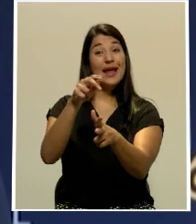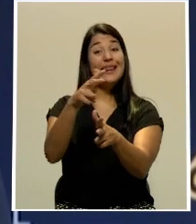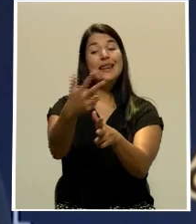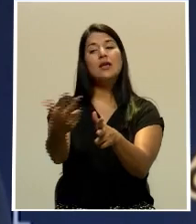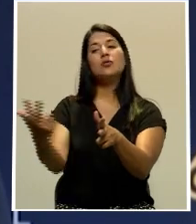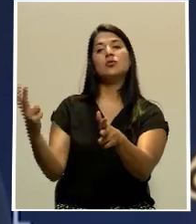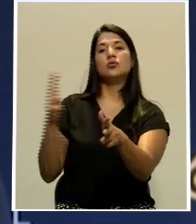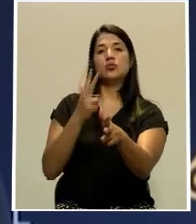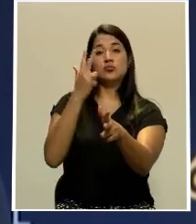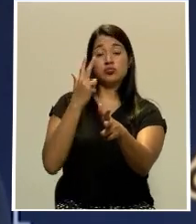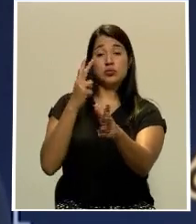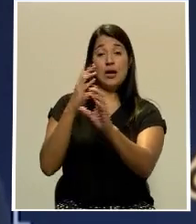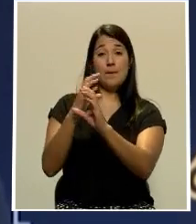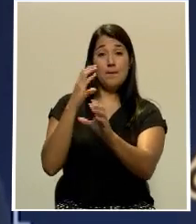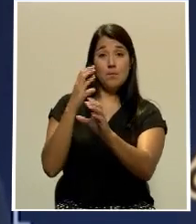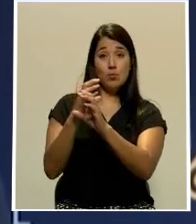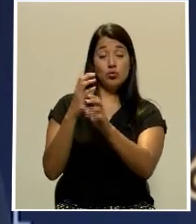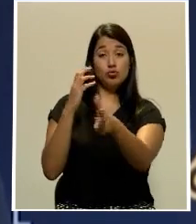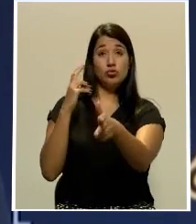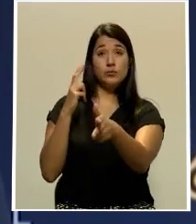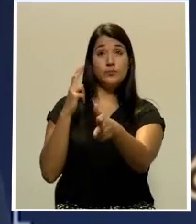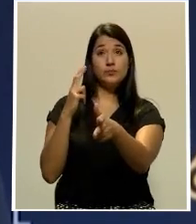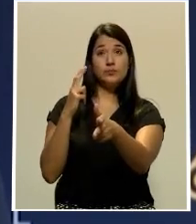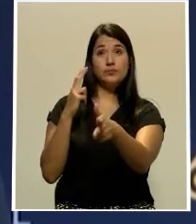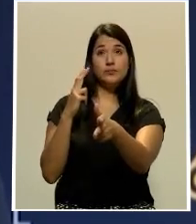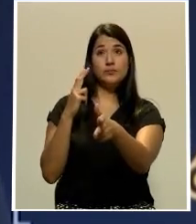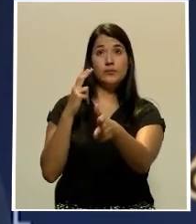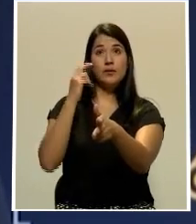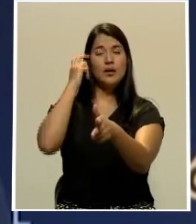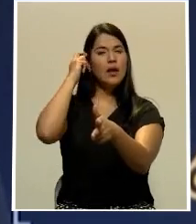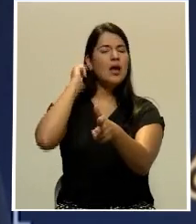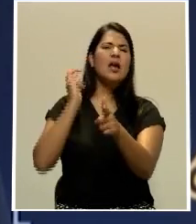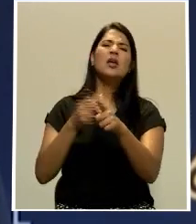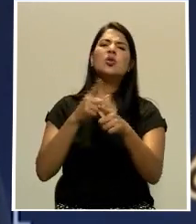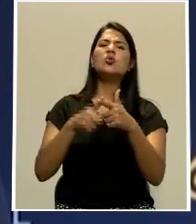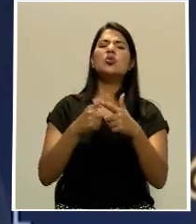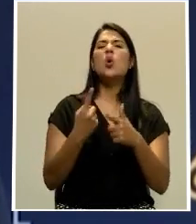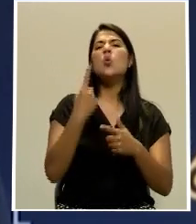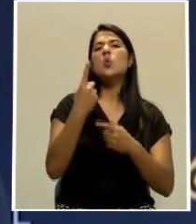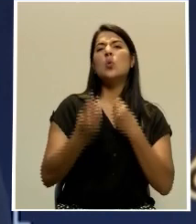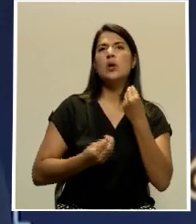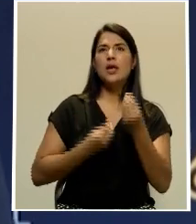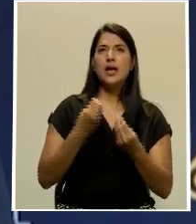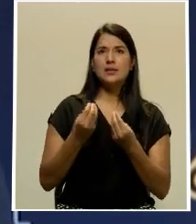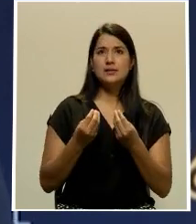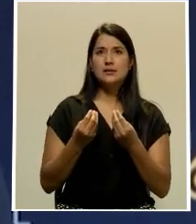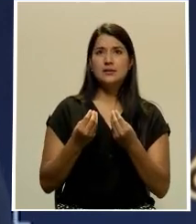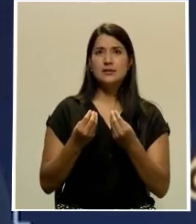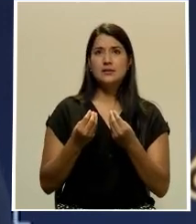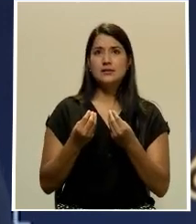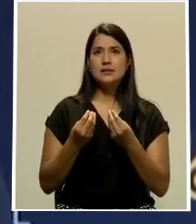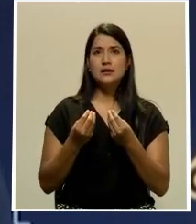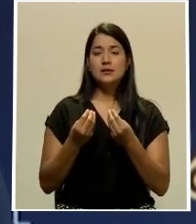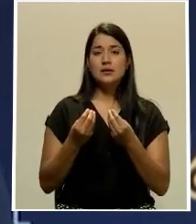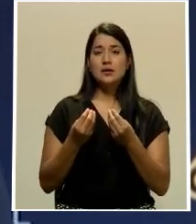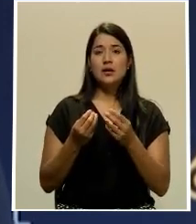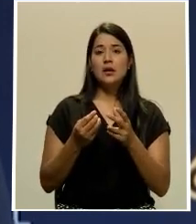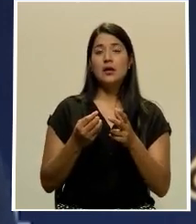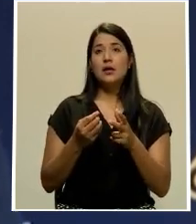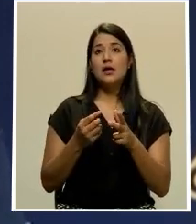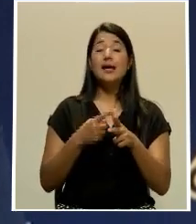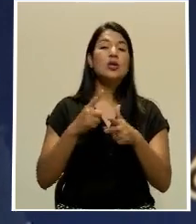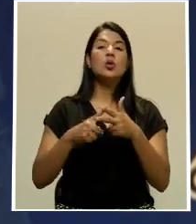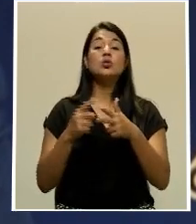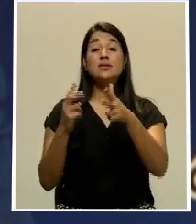medicamento, los anteojos en las gradas del autobús, impidiendo, en las gradas o en el pasadizo, impidiendo que la persona baje, mientras los otros dos compañeros,